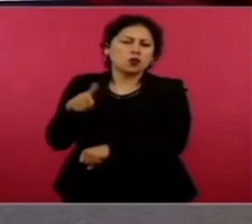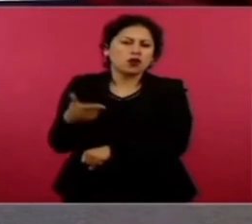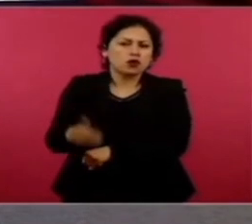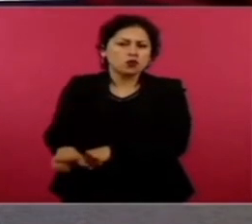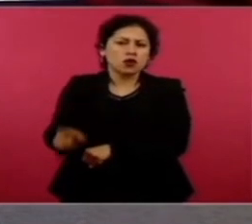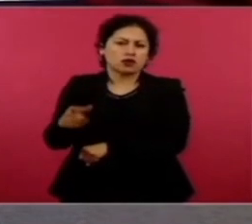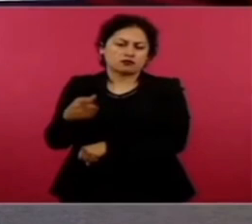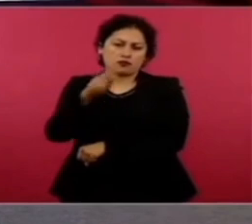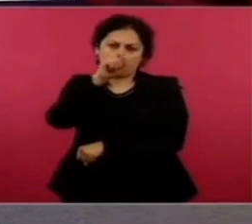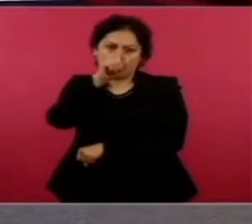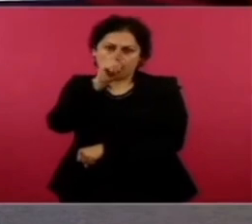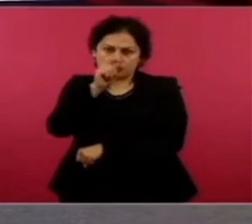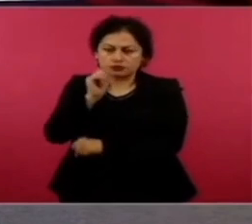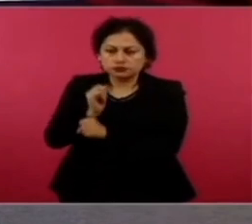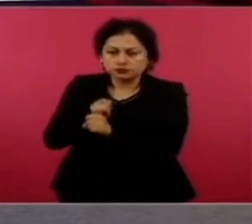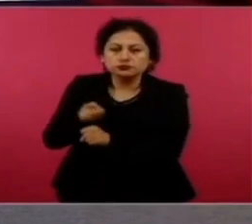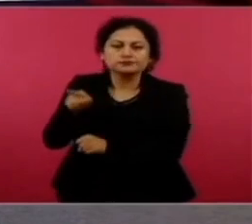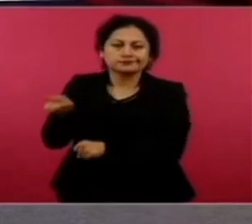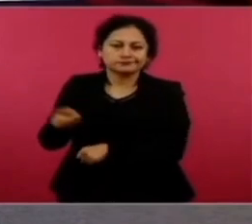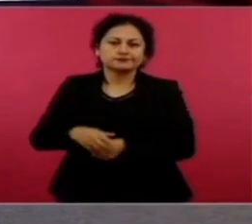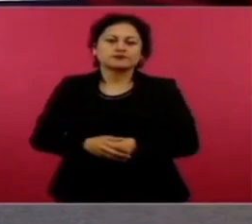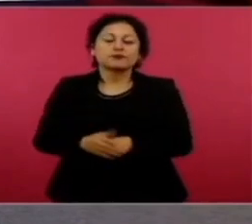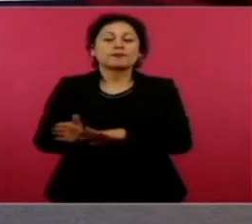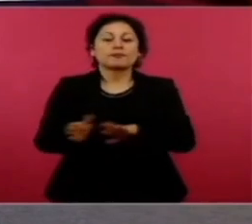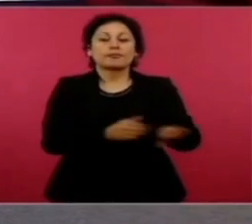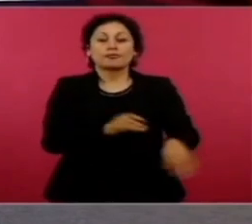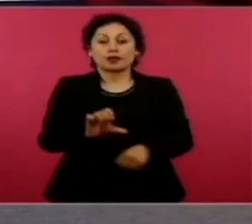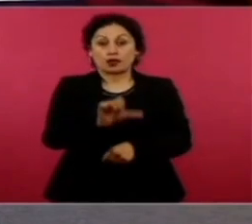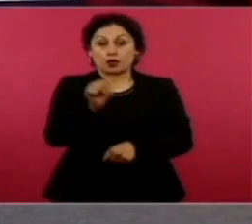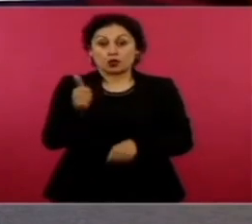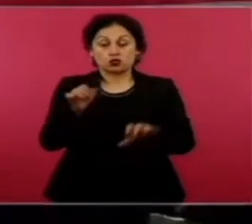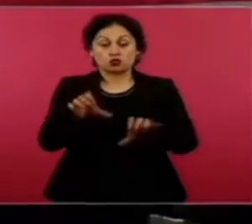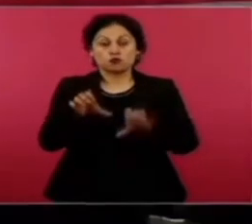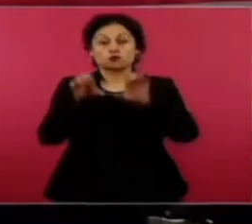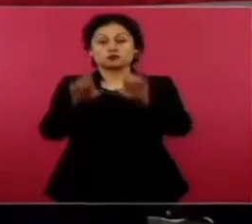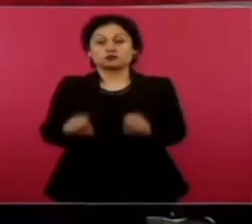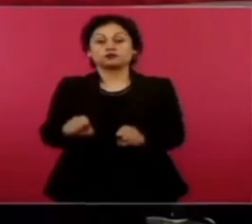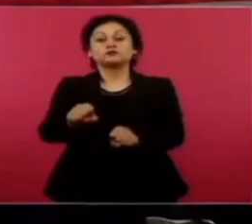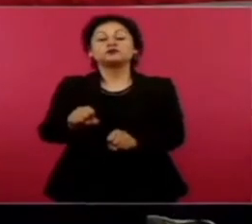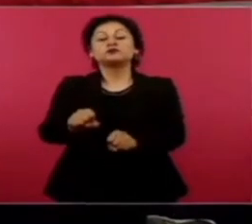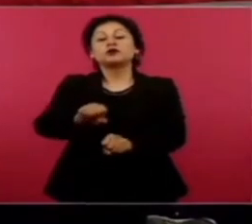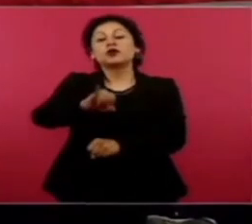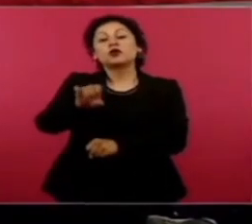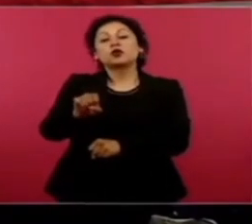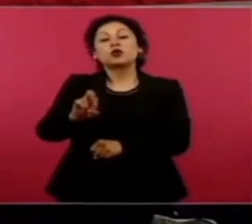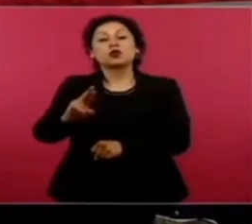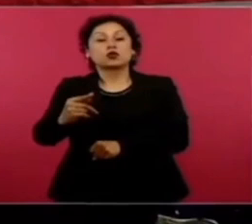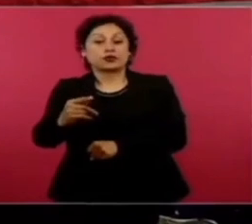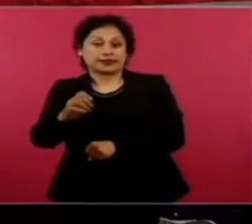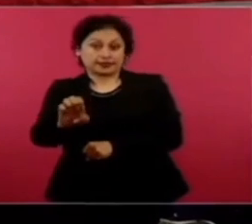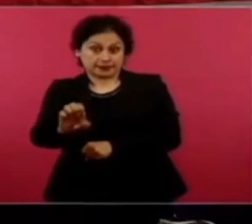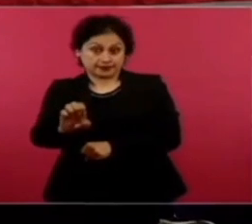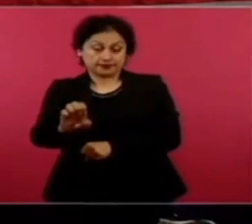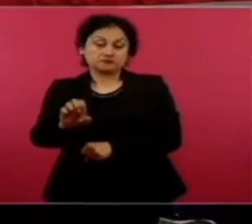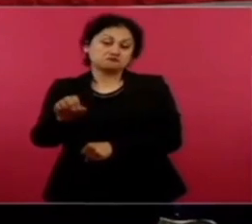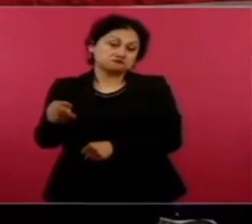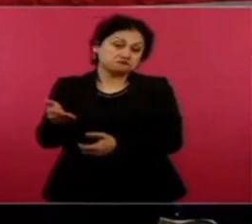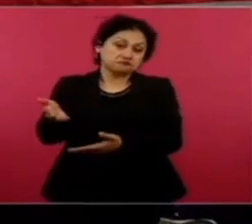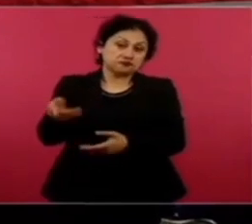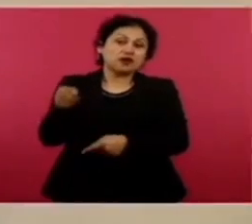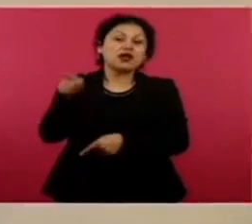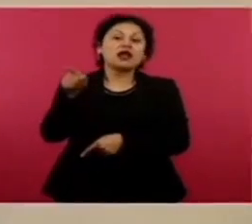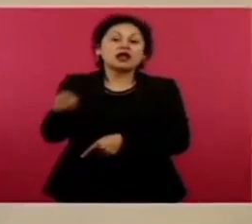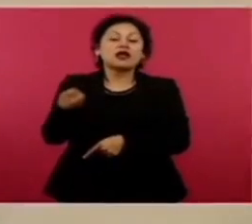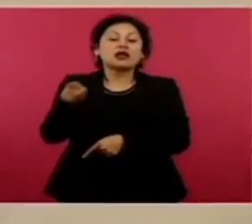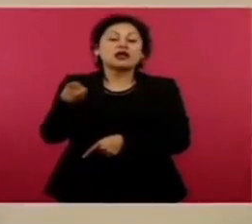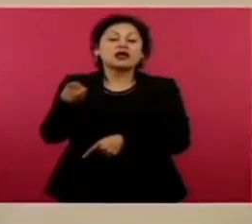Otro vinculado proceso se trata de José Luis N., él es acusado de provocar un incendio en un bar en San